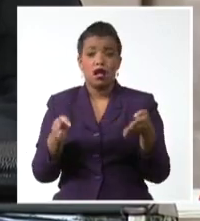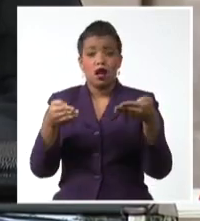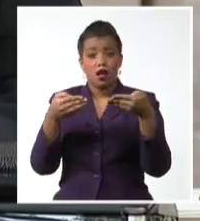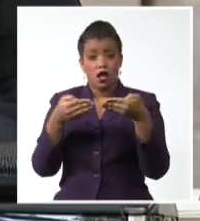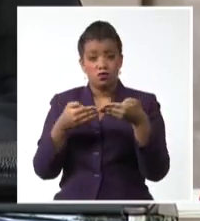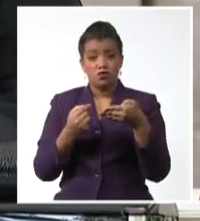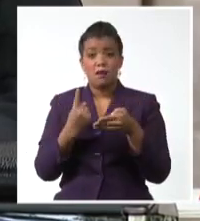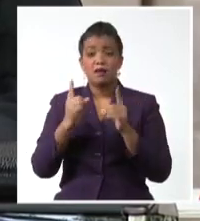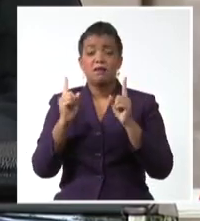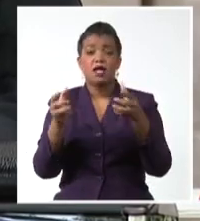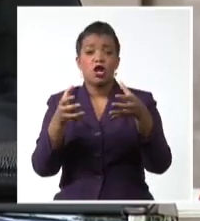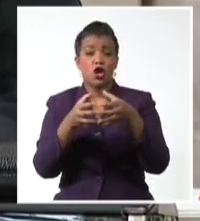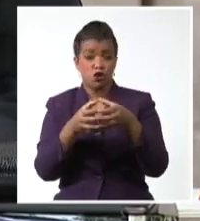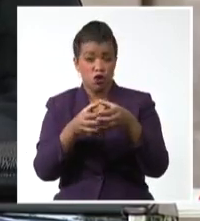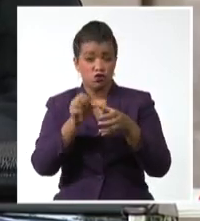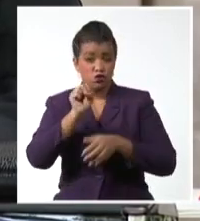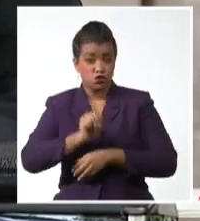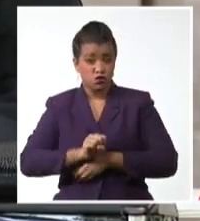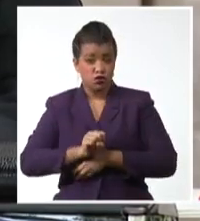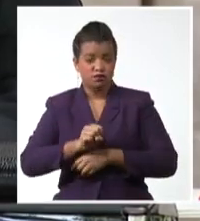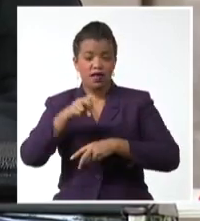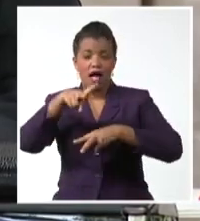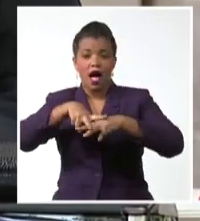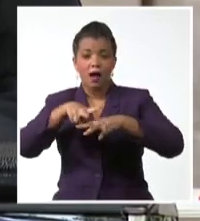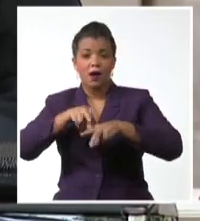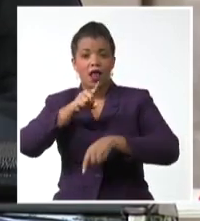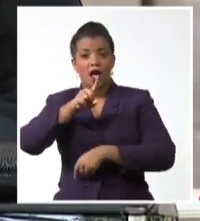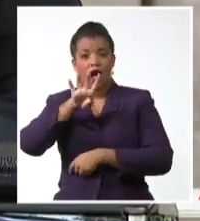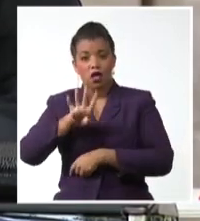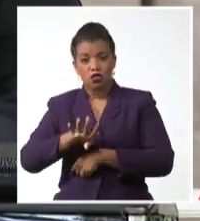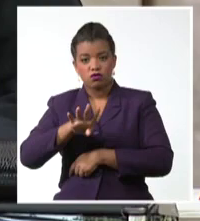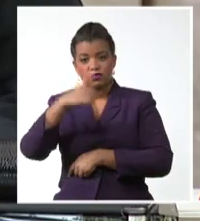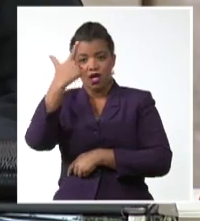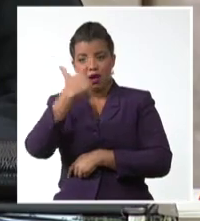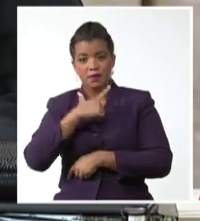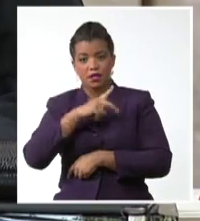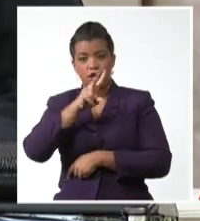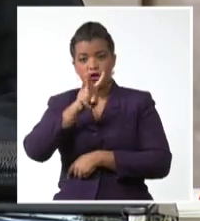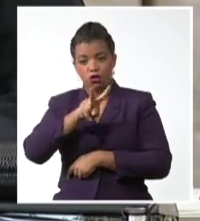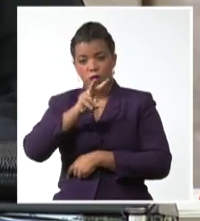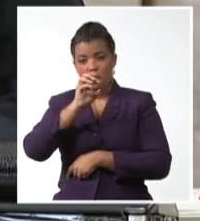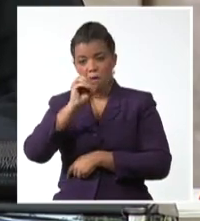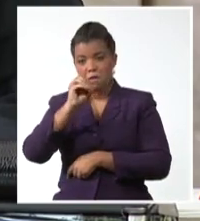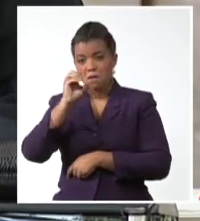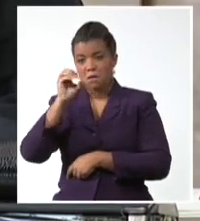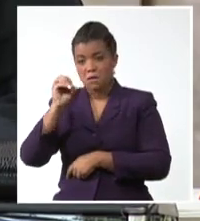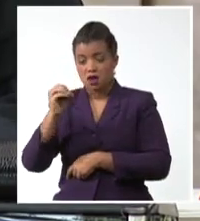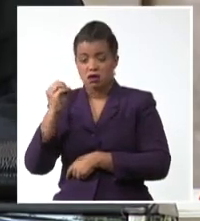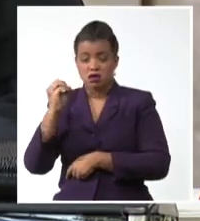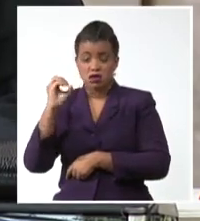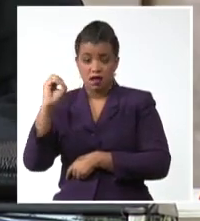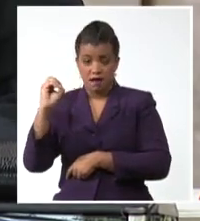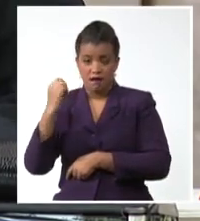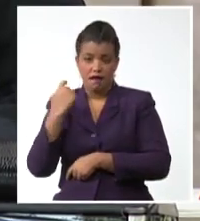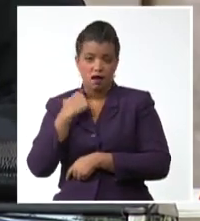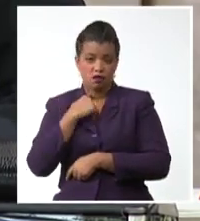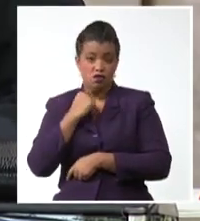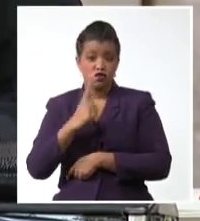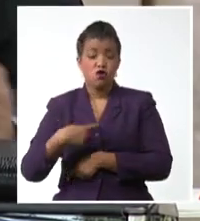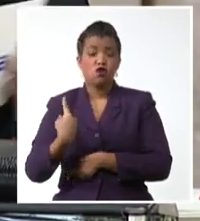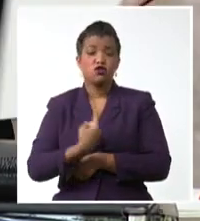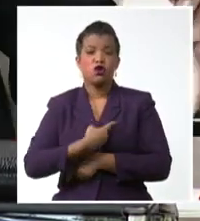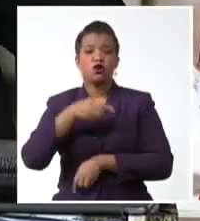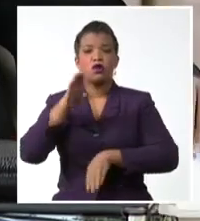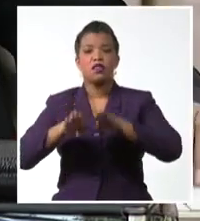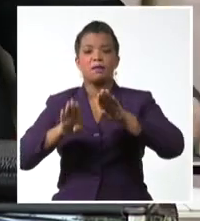primera cumbre del sur celebrada en La Habana el 14 de abril del 2000 de nosotros mismos dependerá